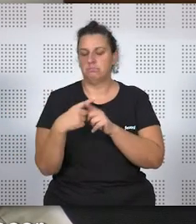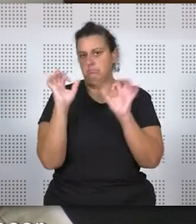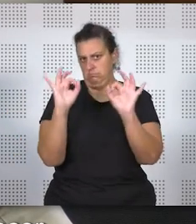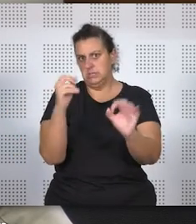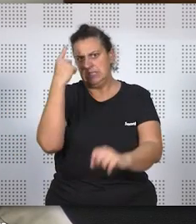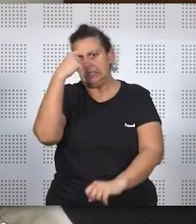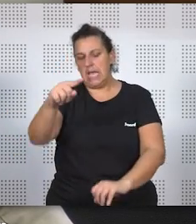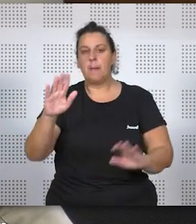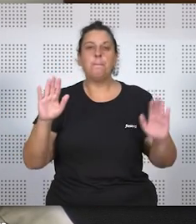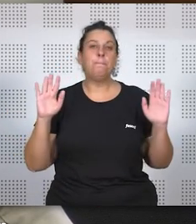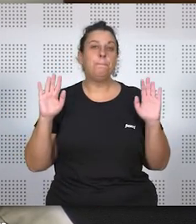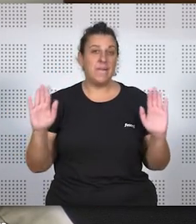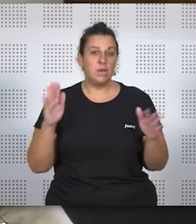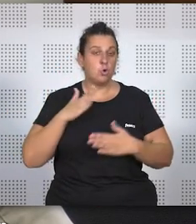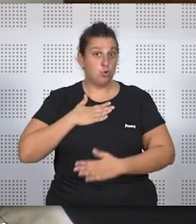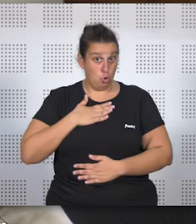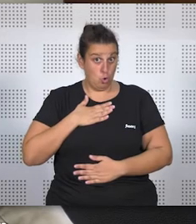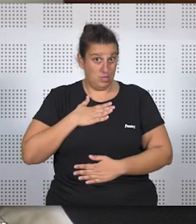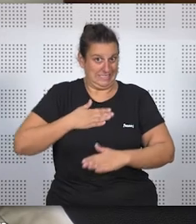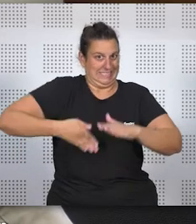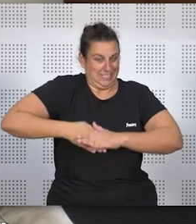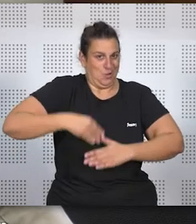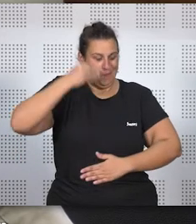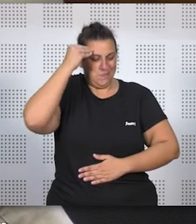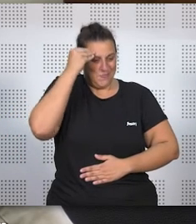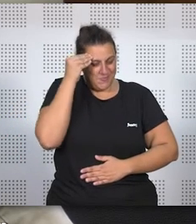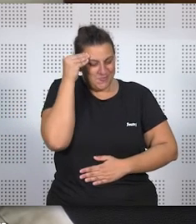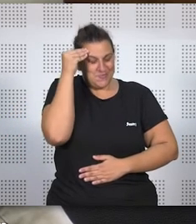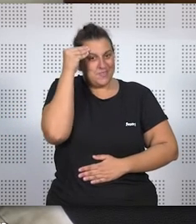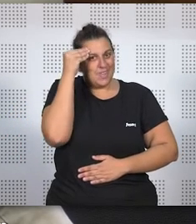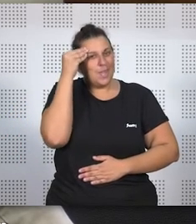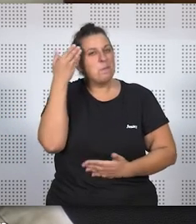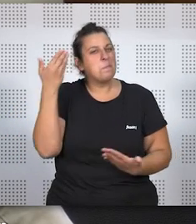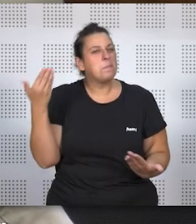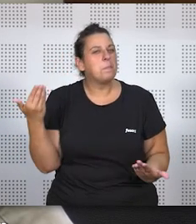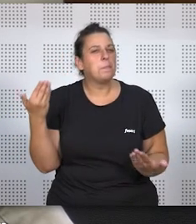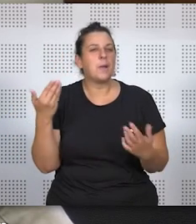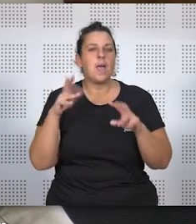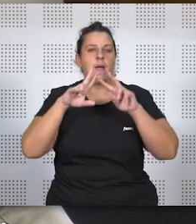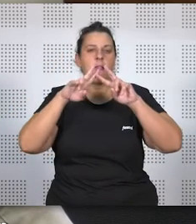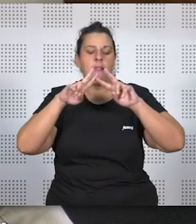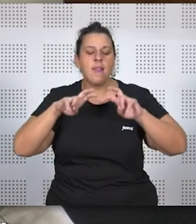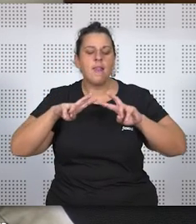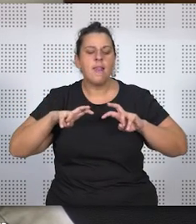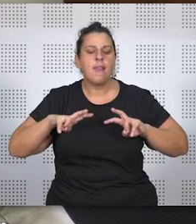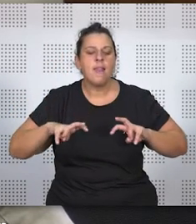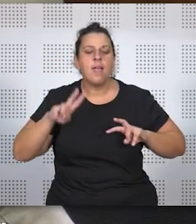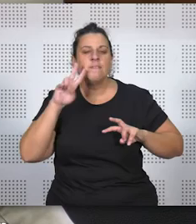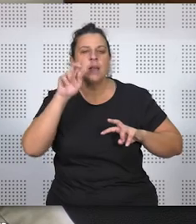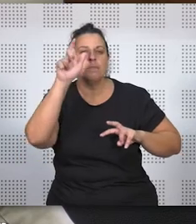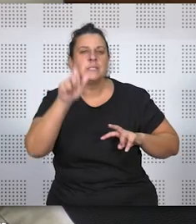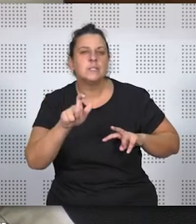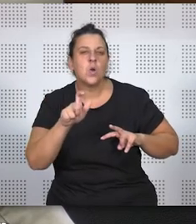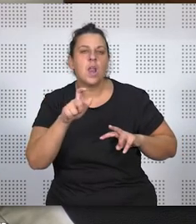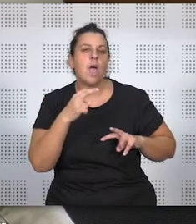etc. Pero yo sigo pensando que, para averiguar y descifrar la voluntad del